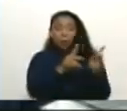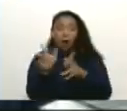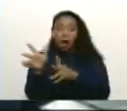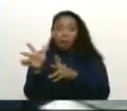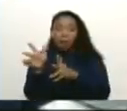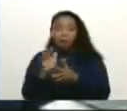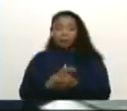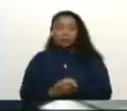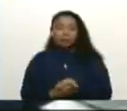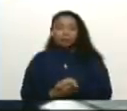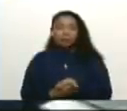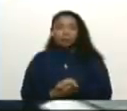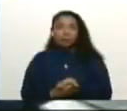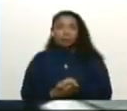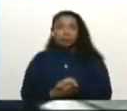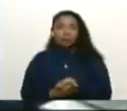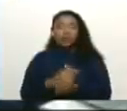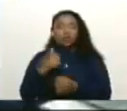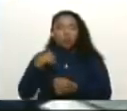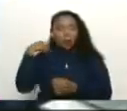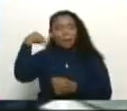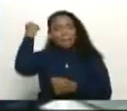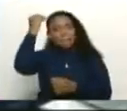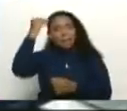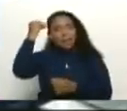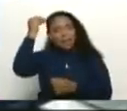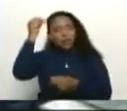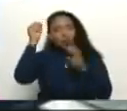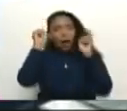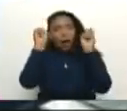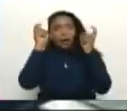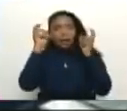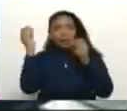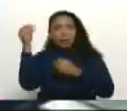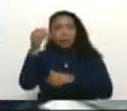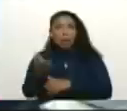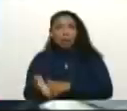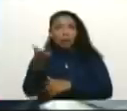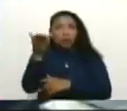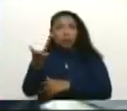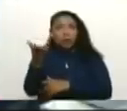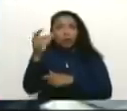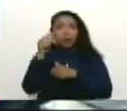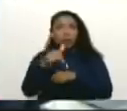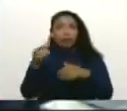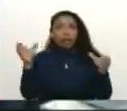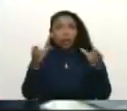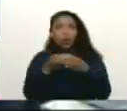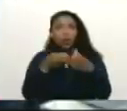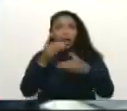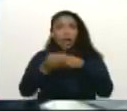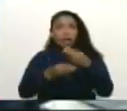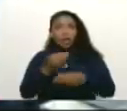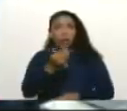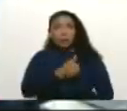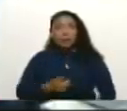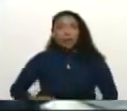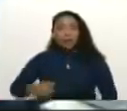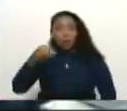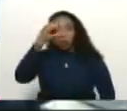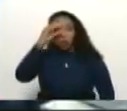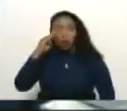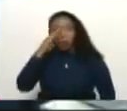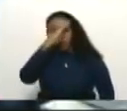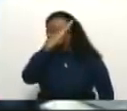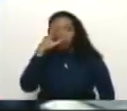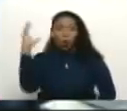Bueno, creo que el elemento más importante de esta conferencia que ha convocado el presidente Petro tiene